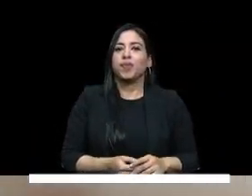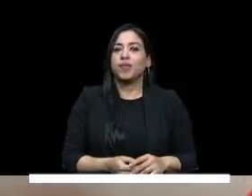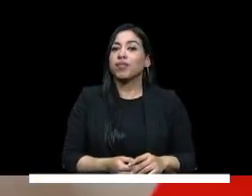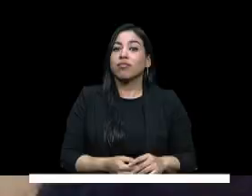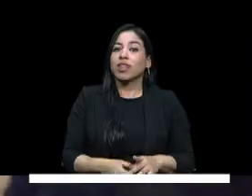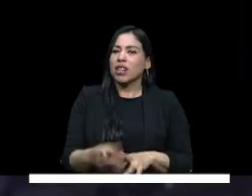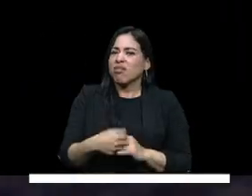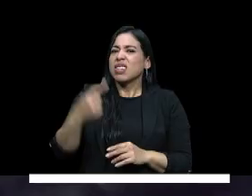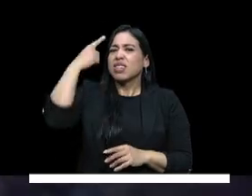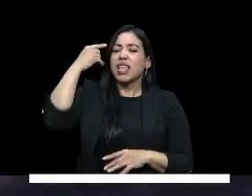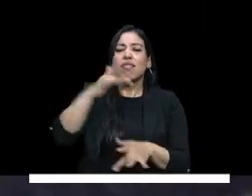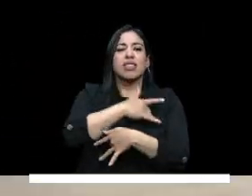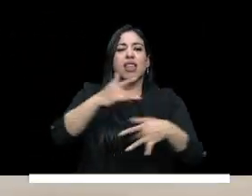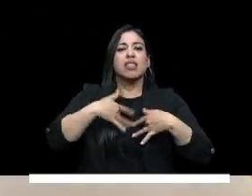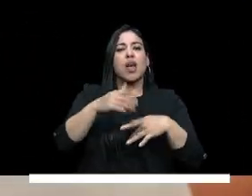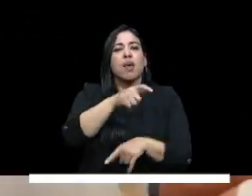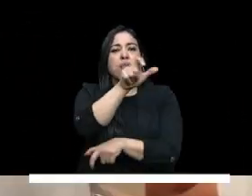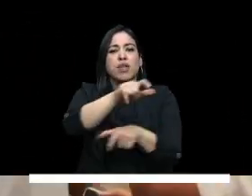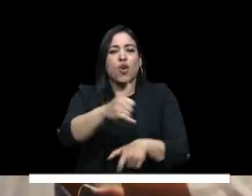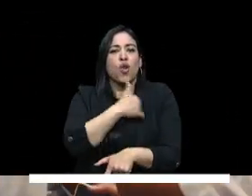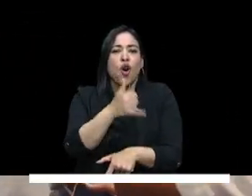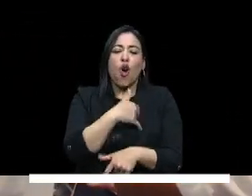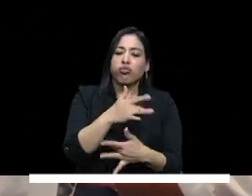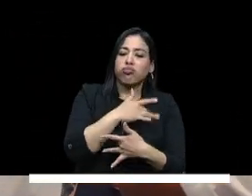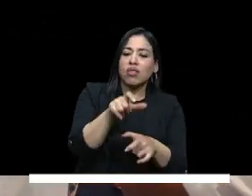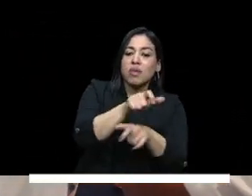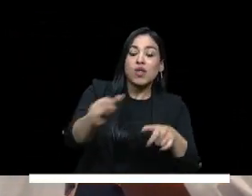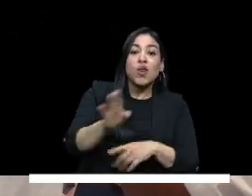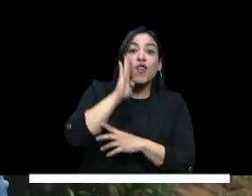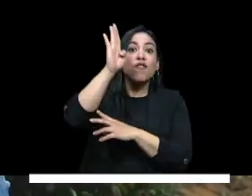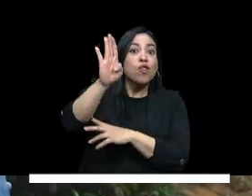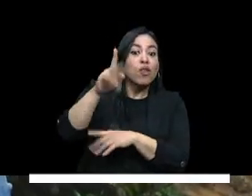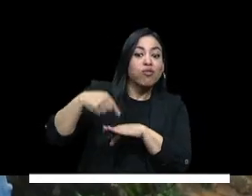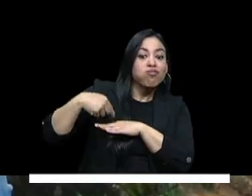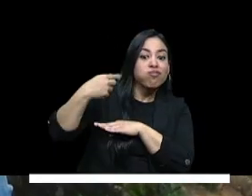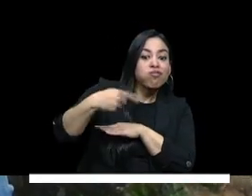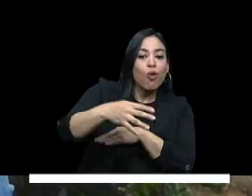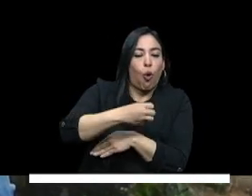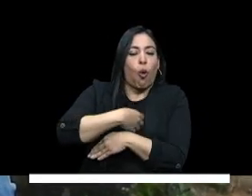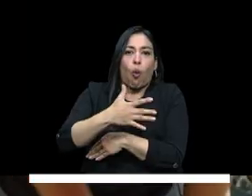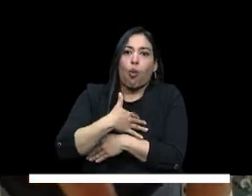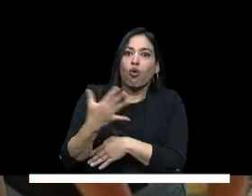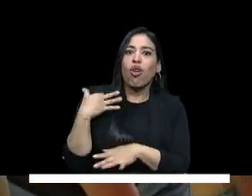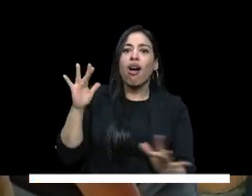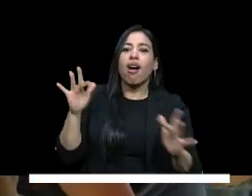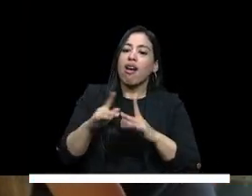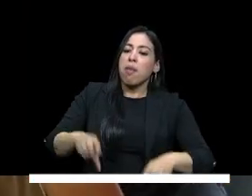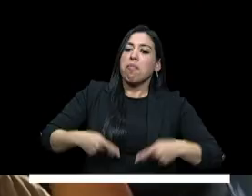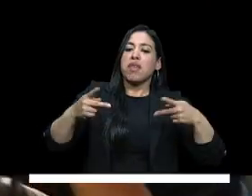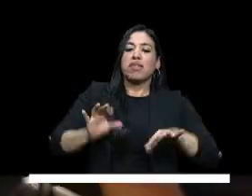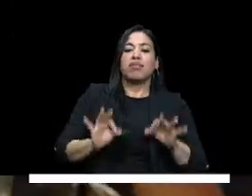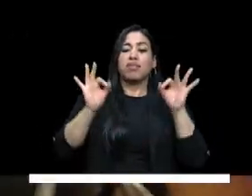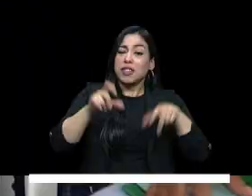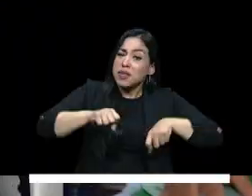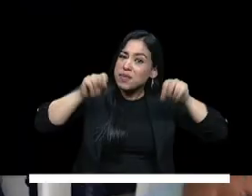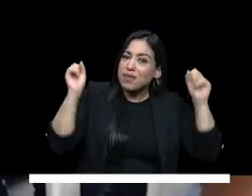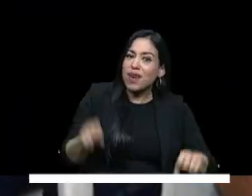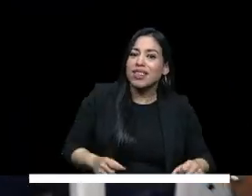es apostarle al bienestar de la juventud y ofrecerle a las próximas generaciones oportunidades para vivir con dignidad